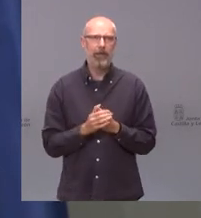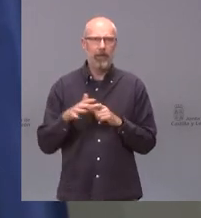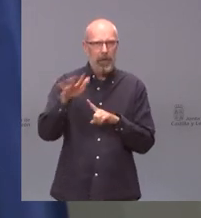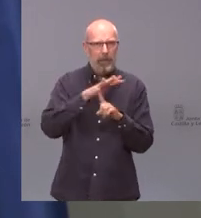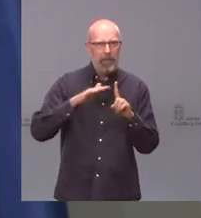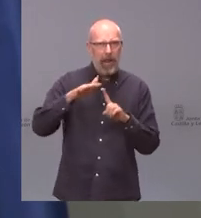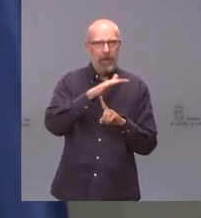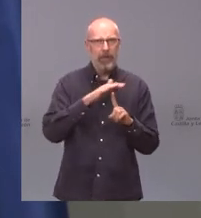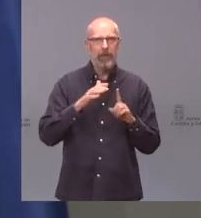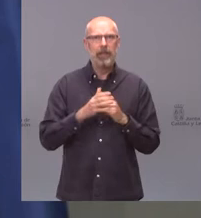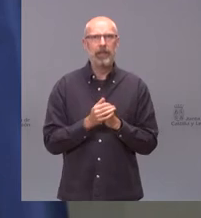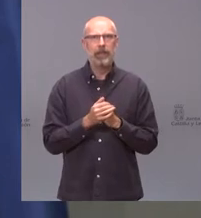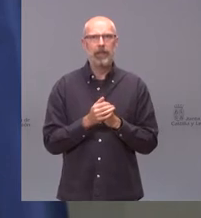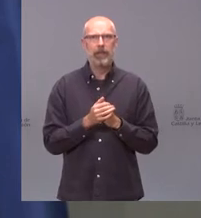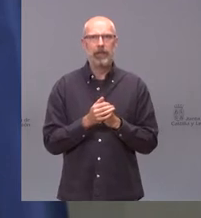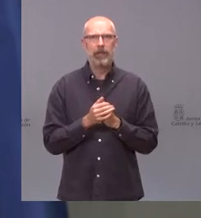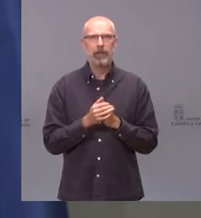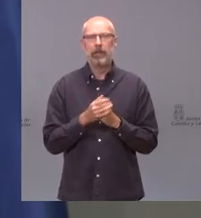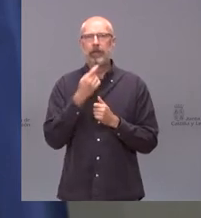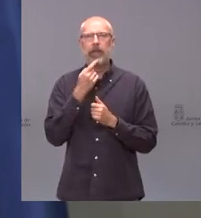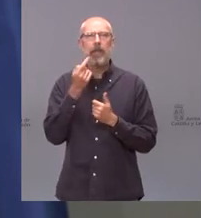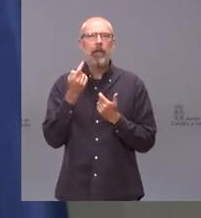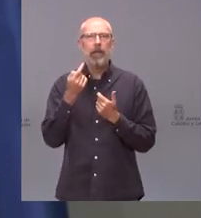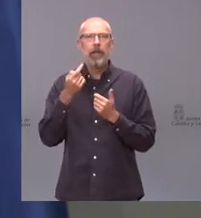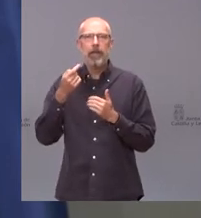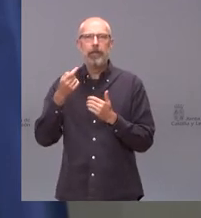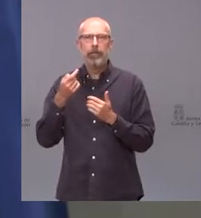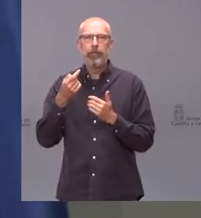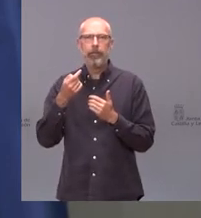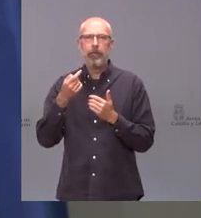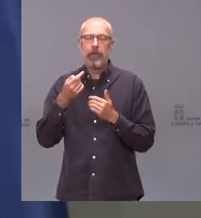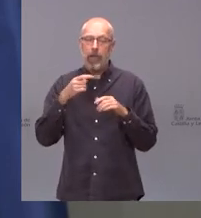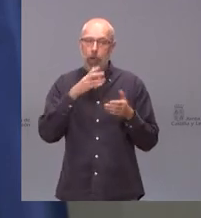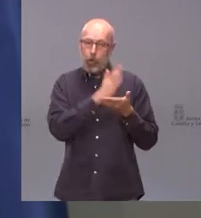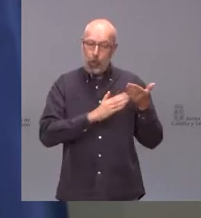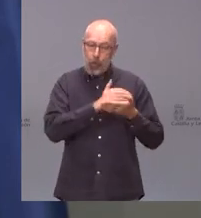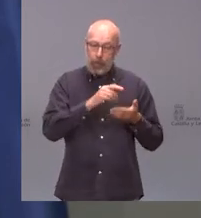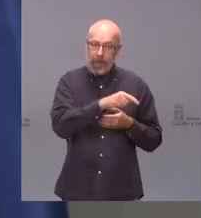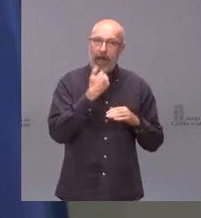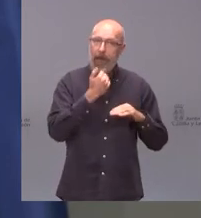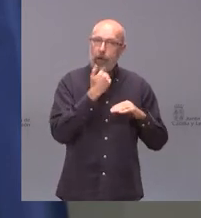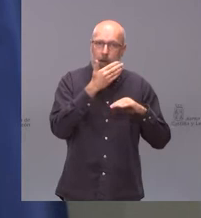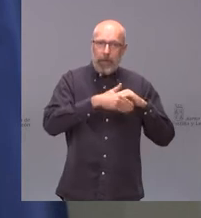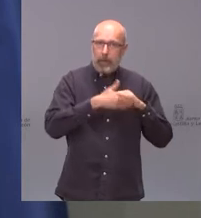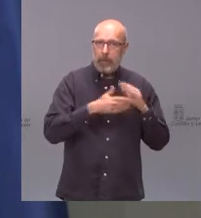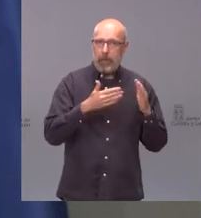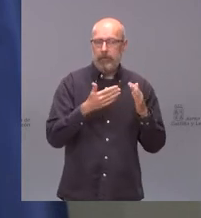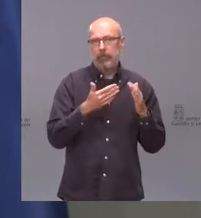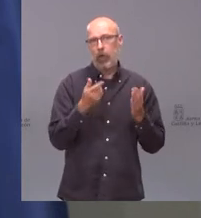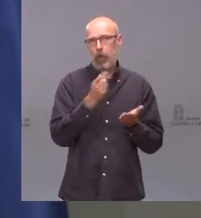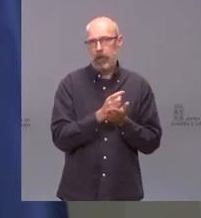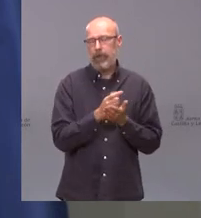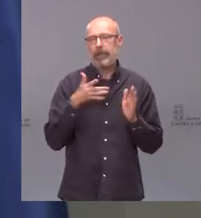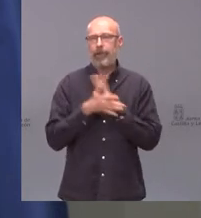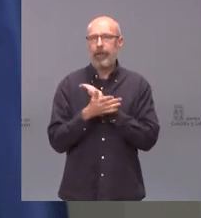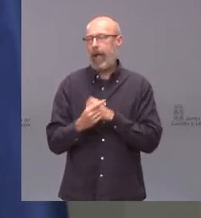nuevamente, se ha vuelto a poner un límite a nuestra comunidad. Nuevamente, volvemos a salir perjudicados.